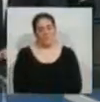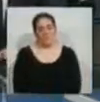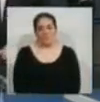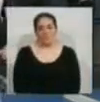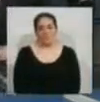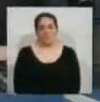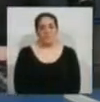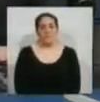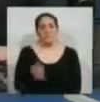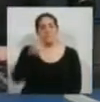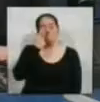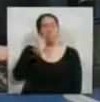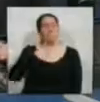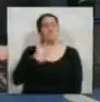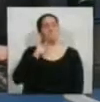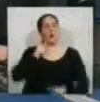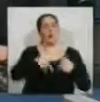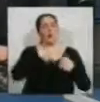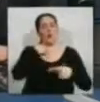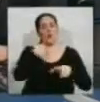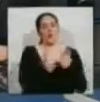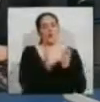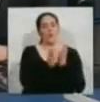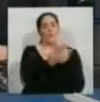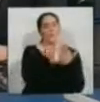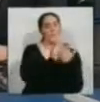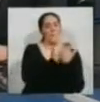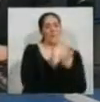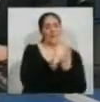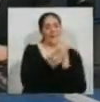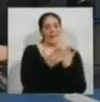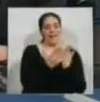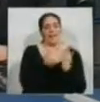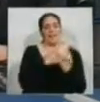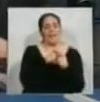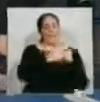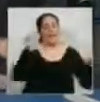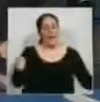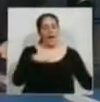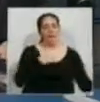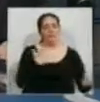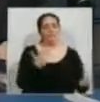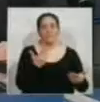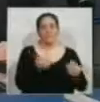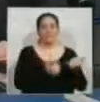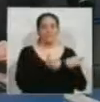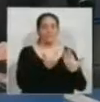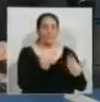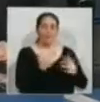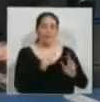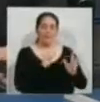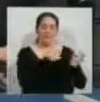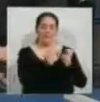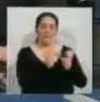Bien, interesante. Yo sigo con los libros de papel objeto libro. Yo también. Con los libros, con el diario, todo papel. No, conviven, está bien. Me parece que son